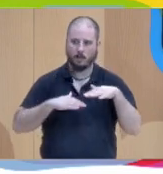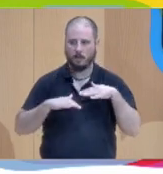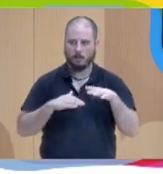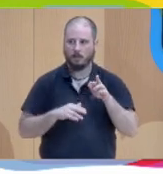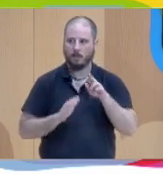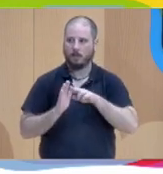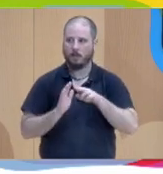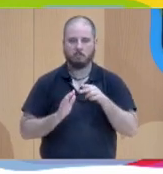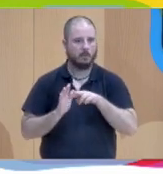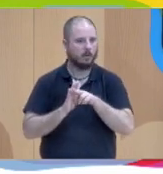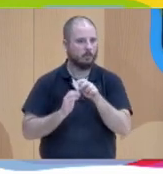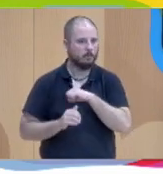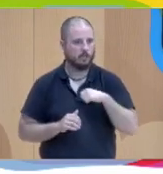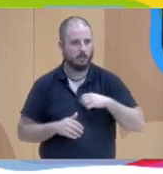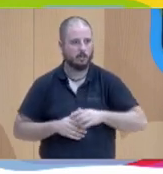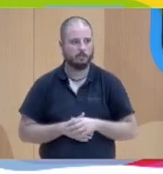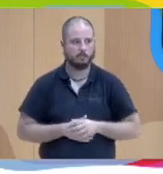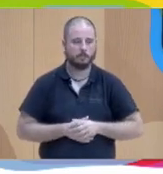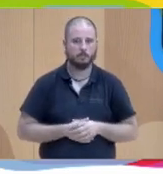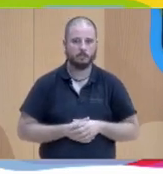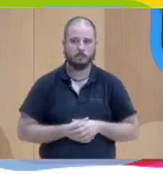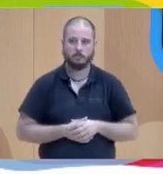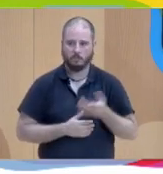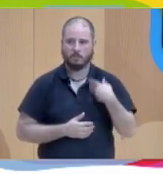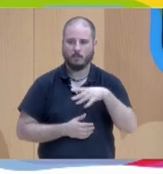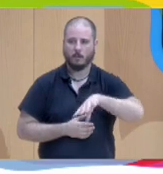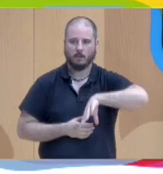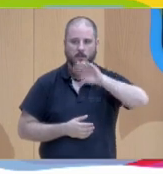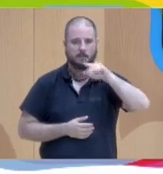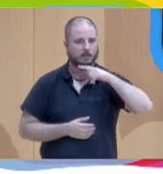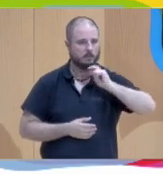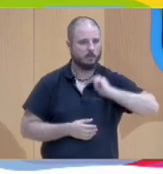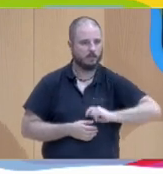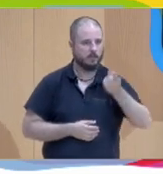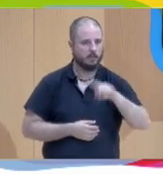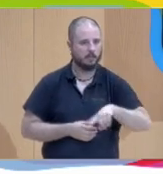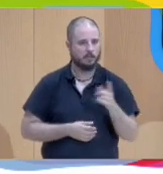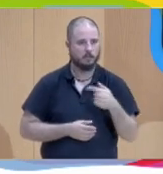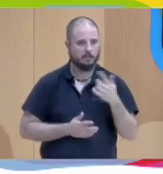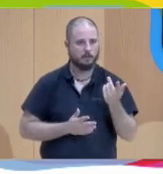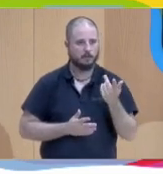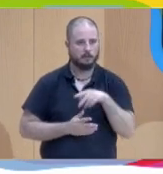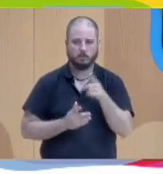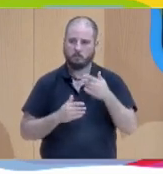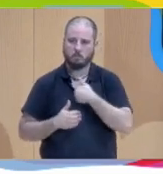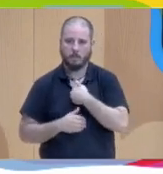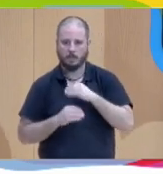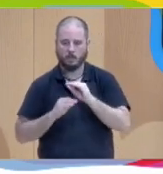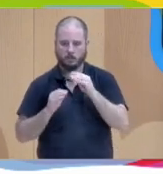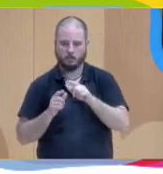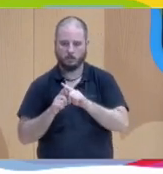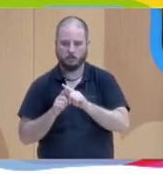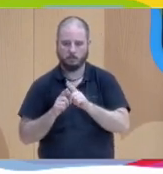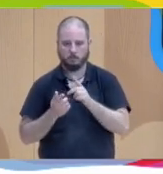Personales y cómo, que comprobar también cómo los profesionales a su vez se alejan de su propio rol y se ponen en una